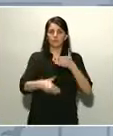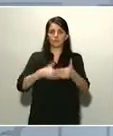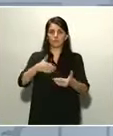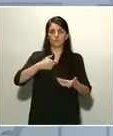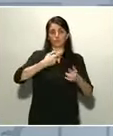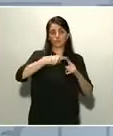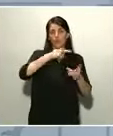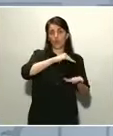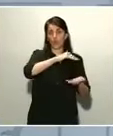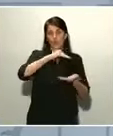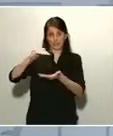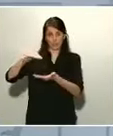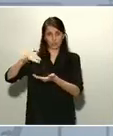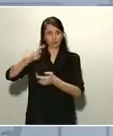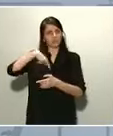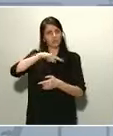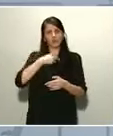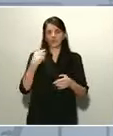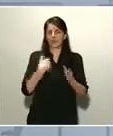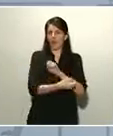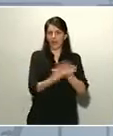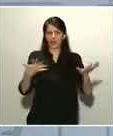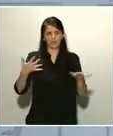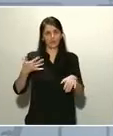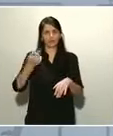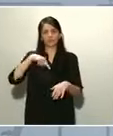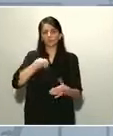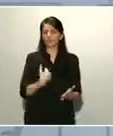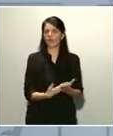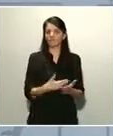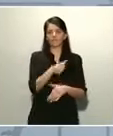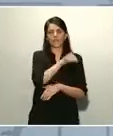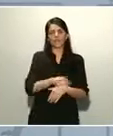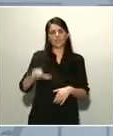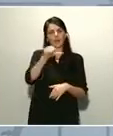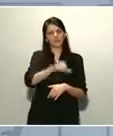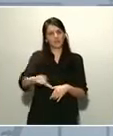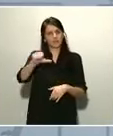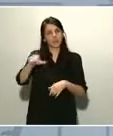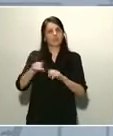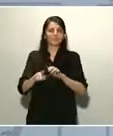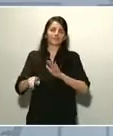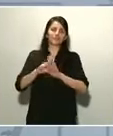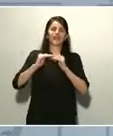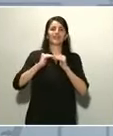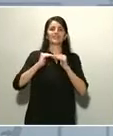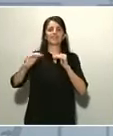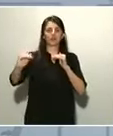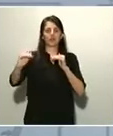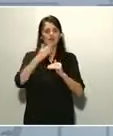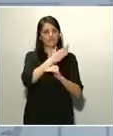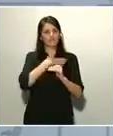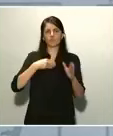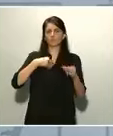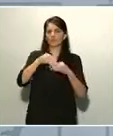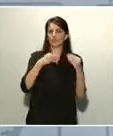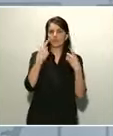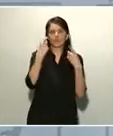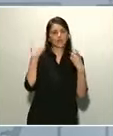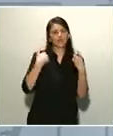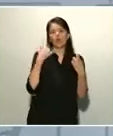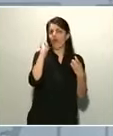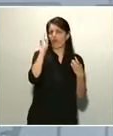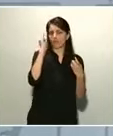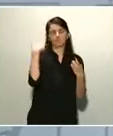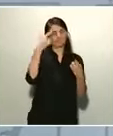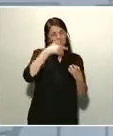Hemos ordenado que semanalmente y de manera estable dispongamos de todo el material necesario. Y por otra parte, el Ministerio